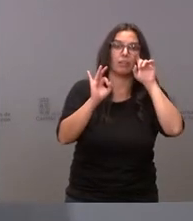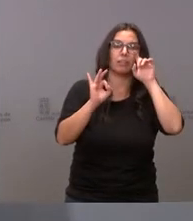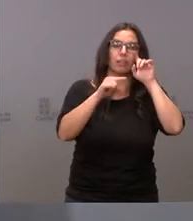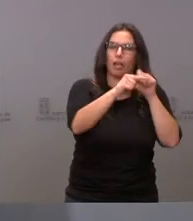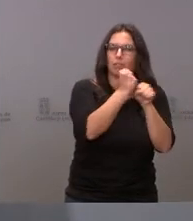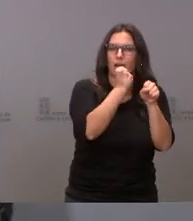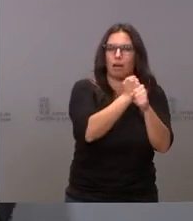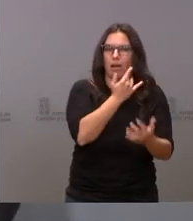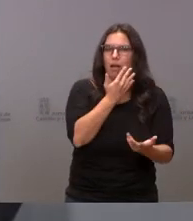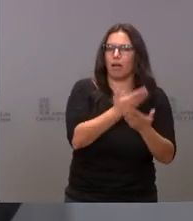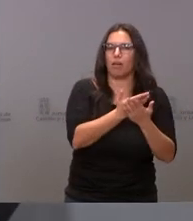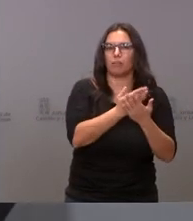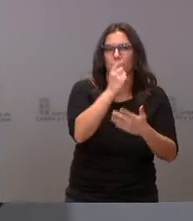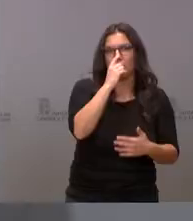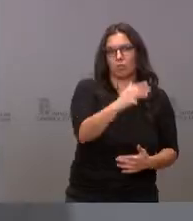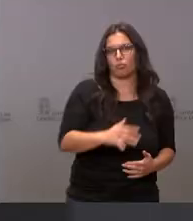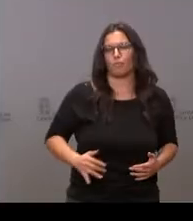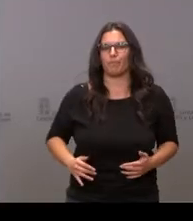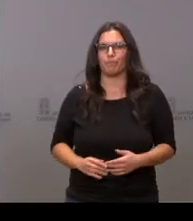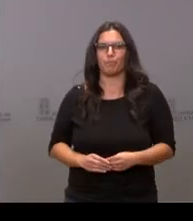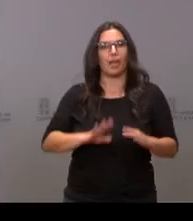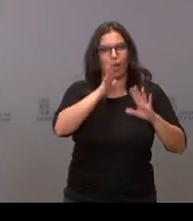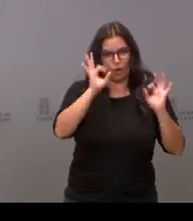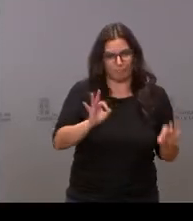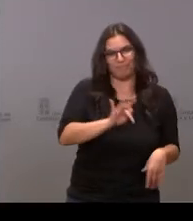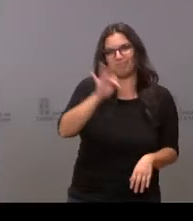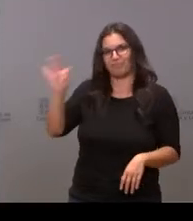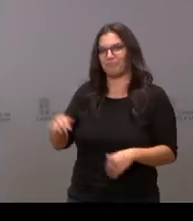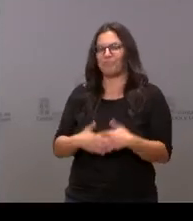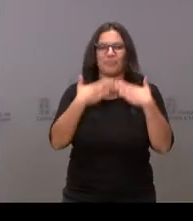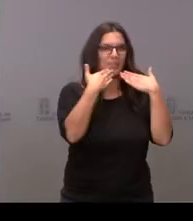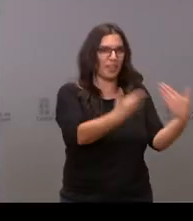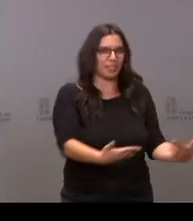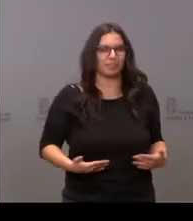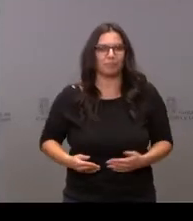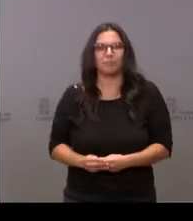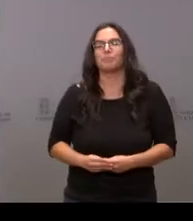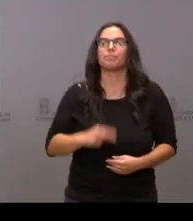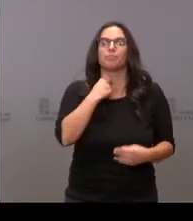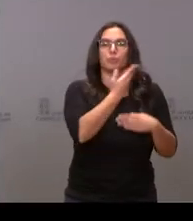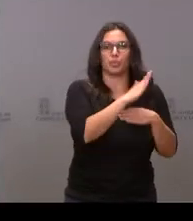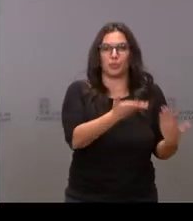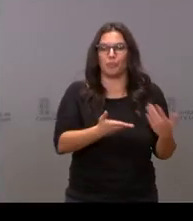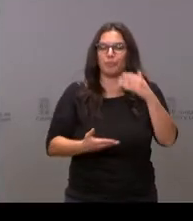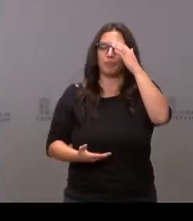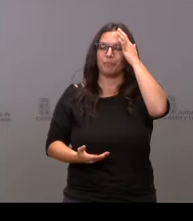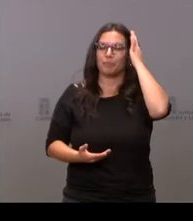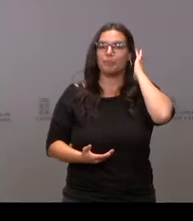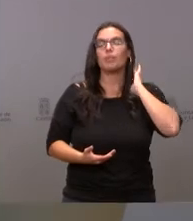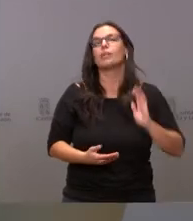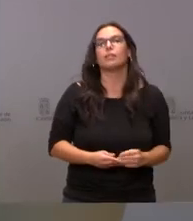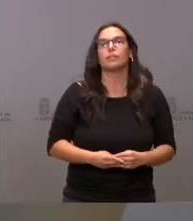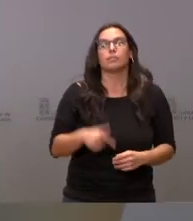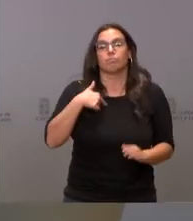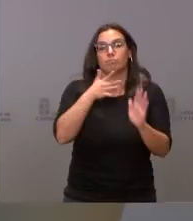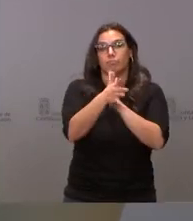entrega durante todos estos últimos meses. Y ahora sí. Muchas gracias, portavoz. Bueno, pues voy a